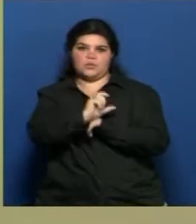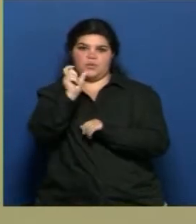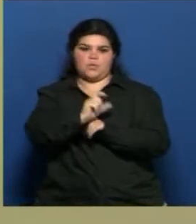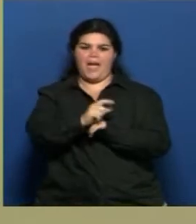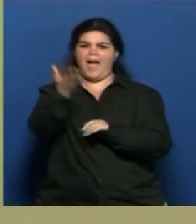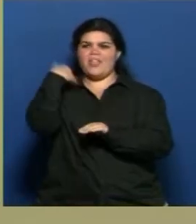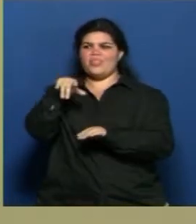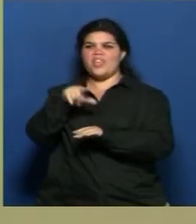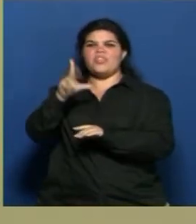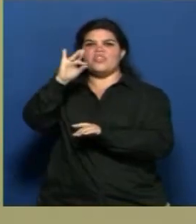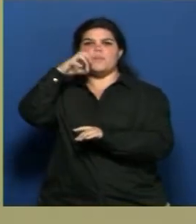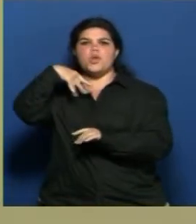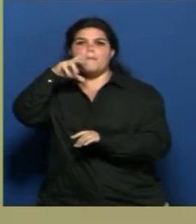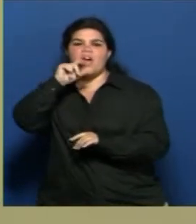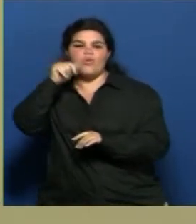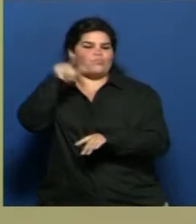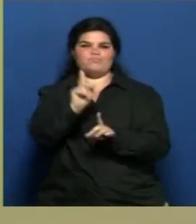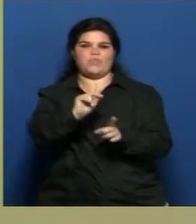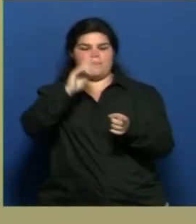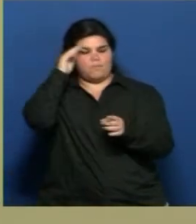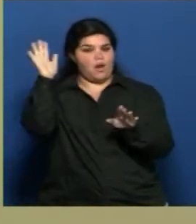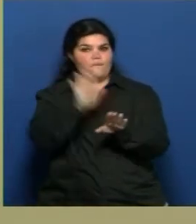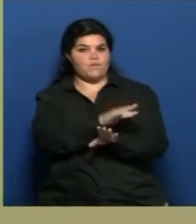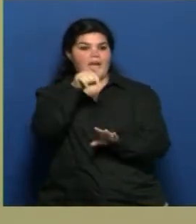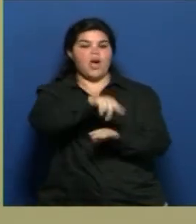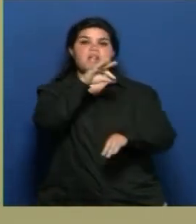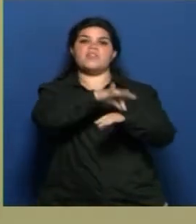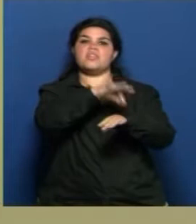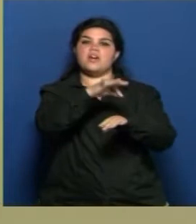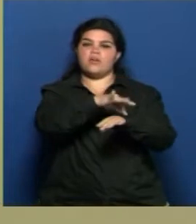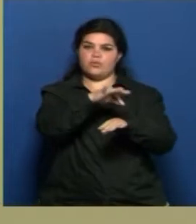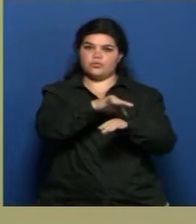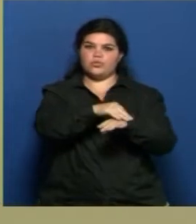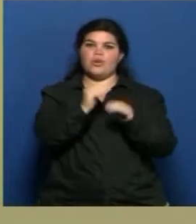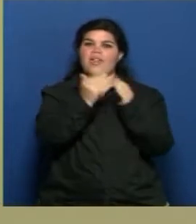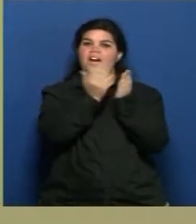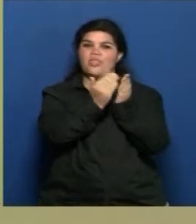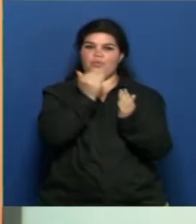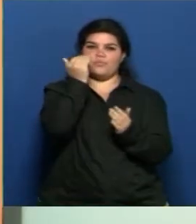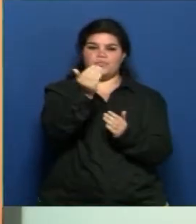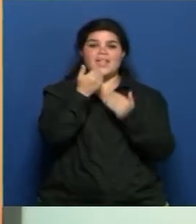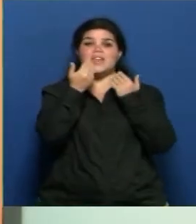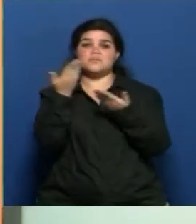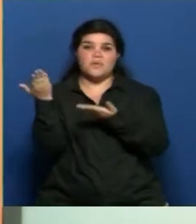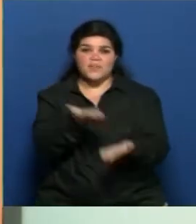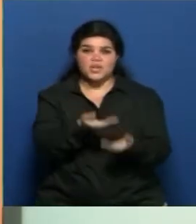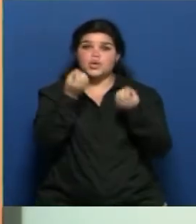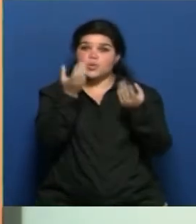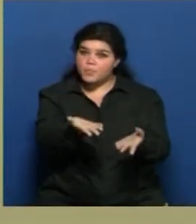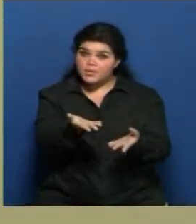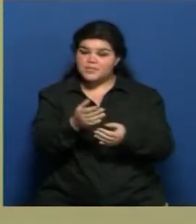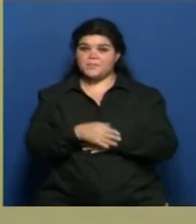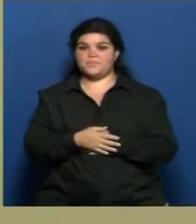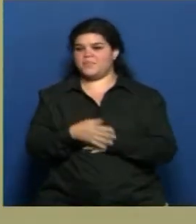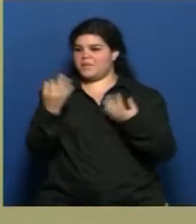de categoría, le dije diplomado y es el doctorado en Ordenamiento Territorial. María Elina, gracias por venir. ¿Cómo andás? Muy bien. Bueno,